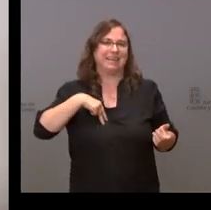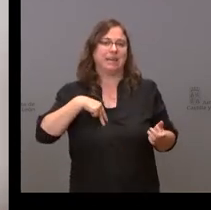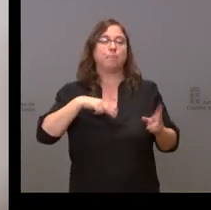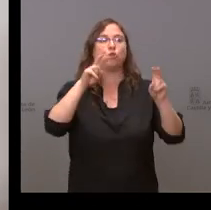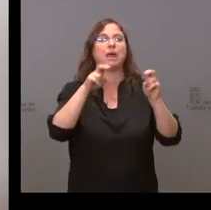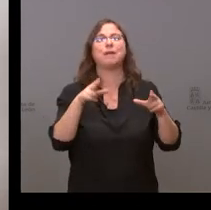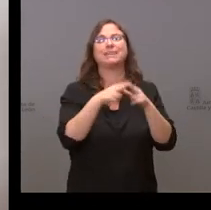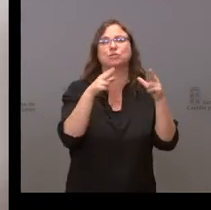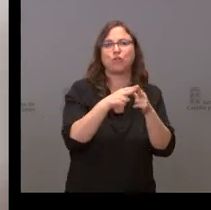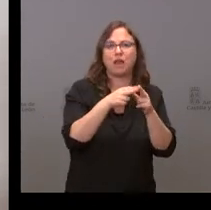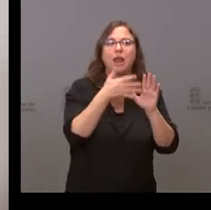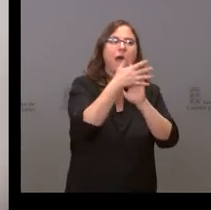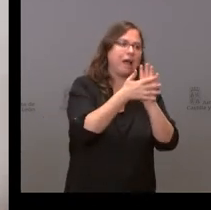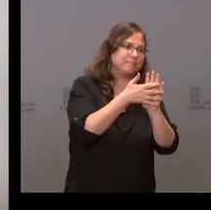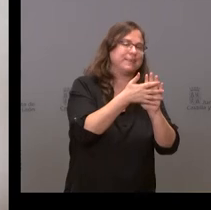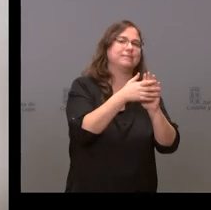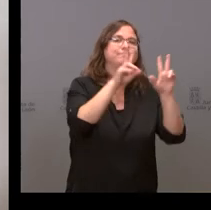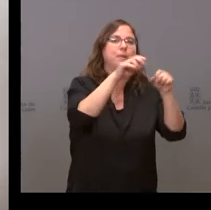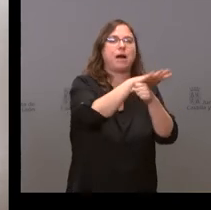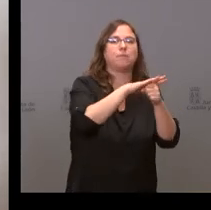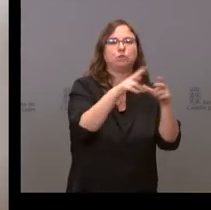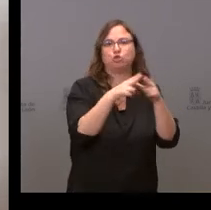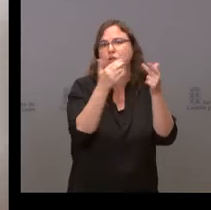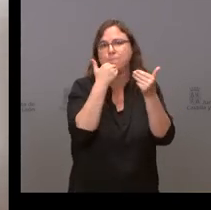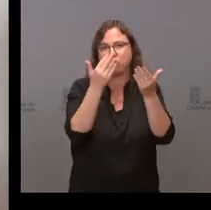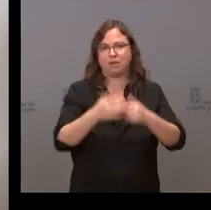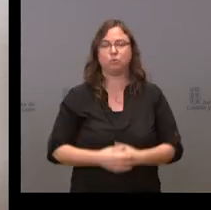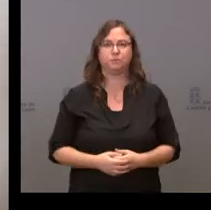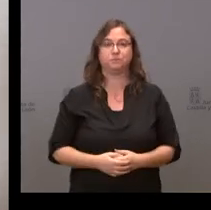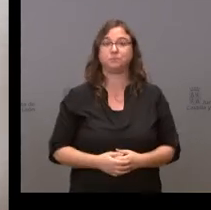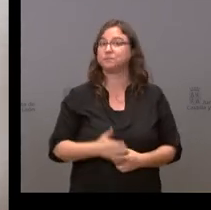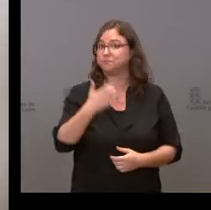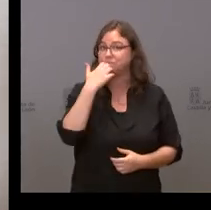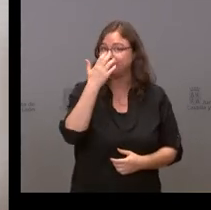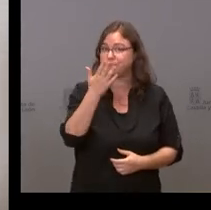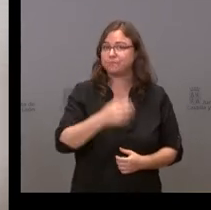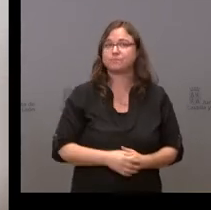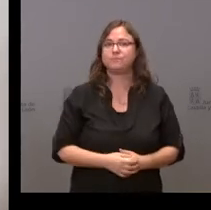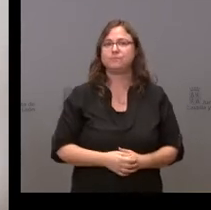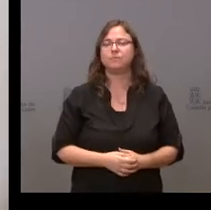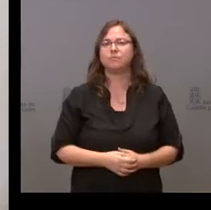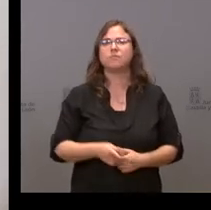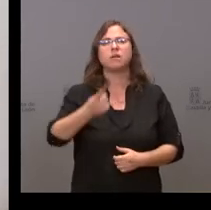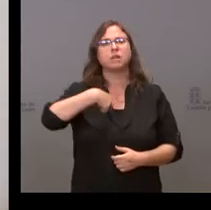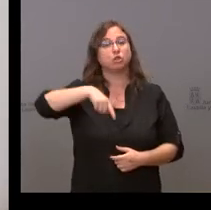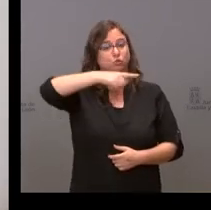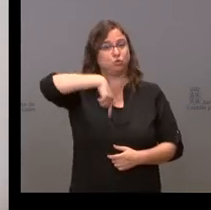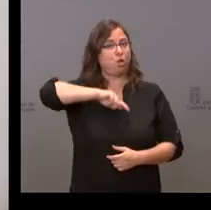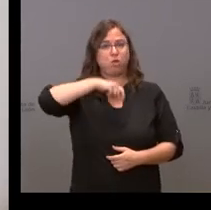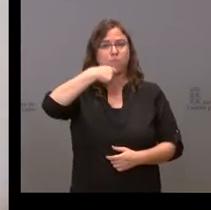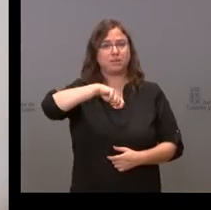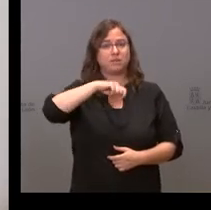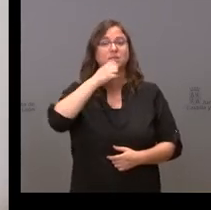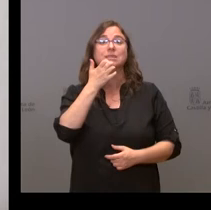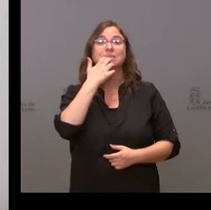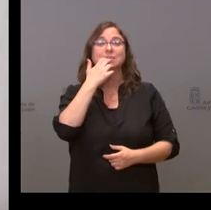que se han Hemos expuesto todos que a la